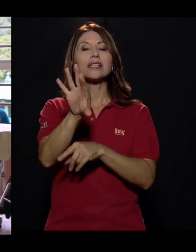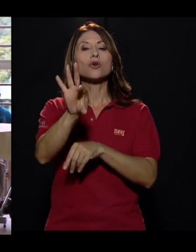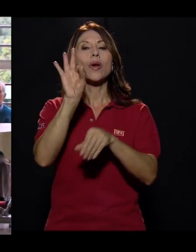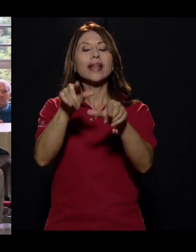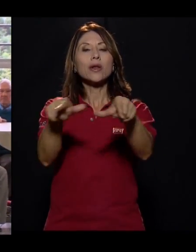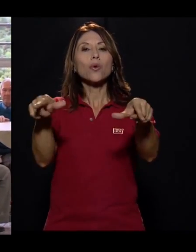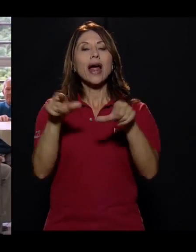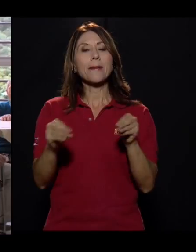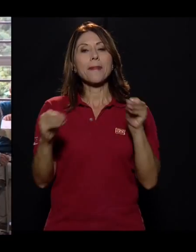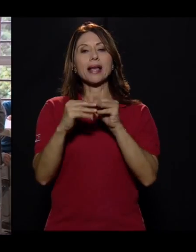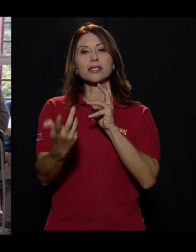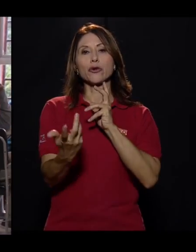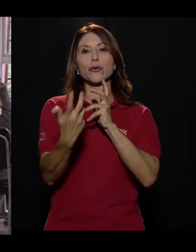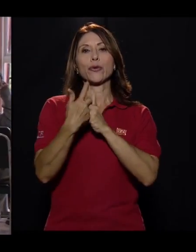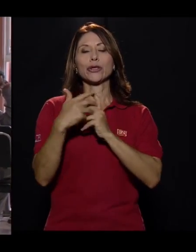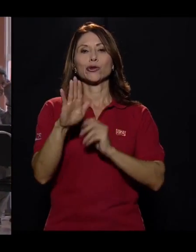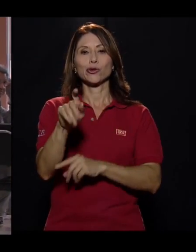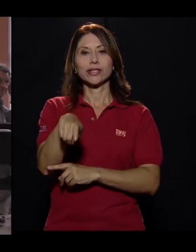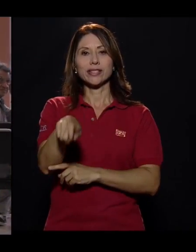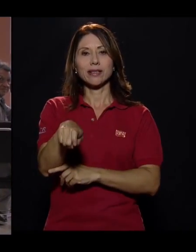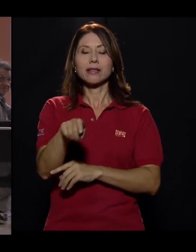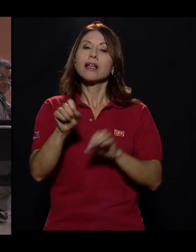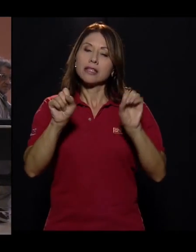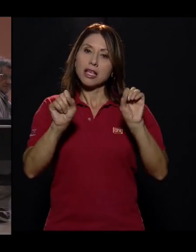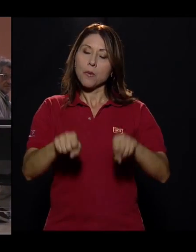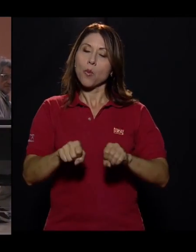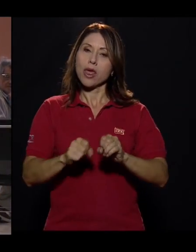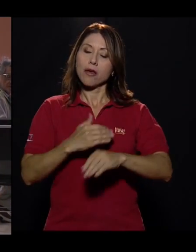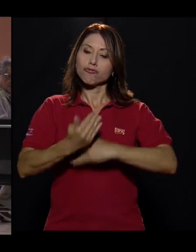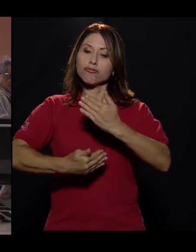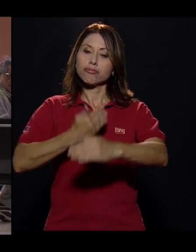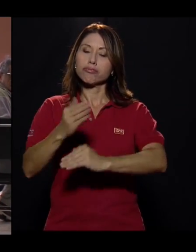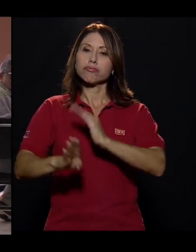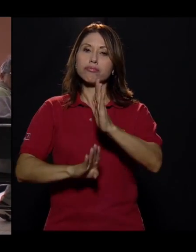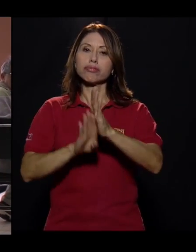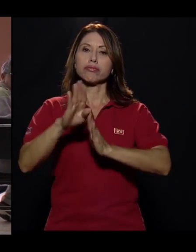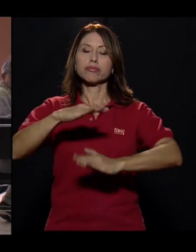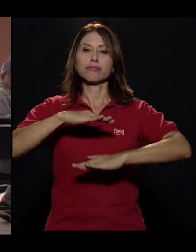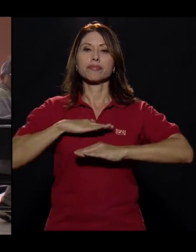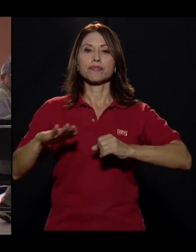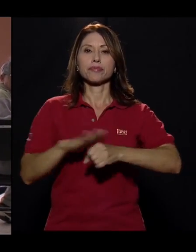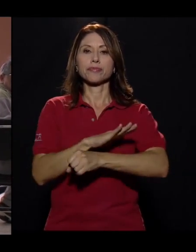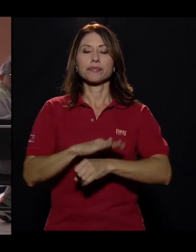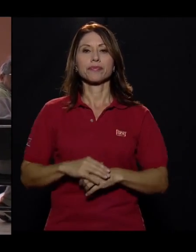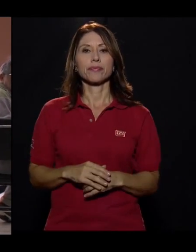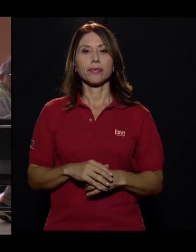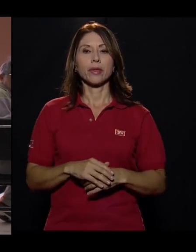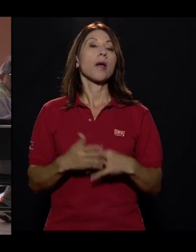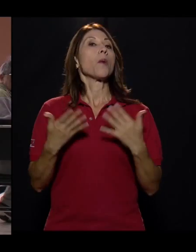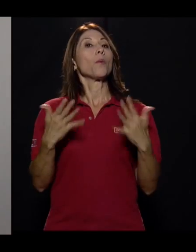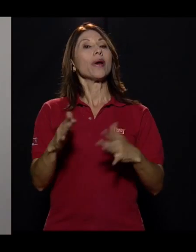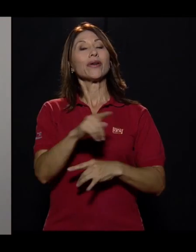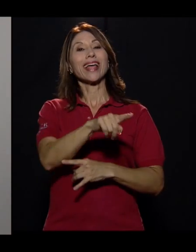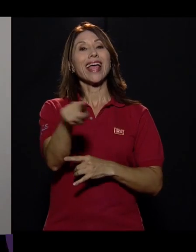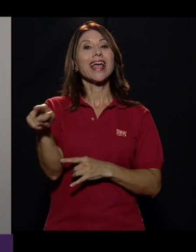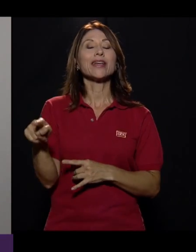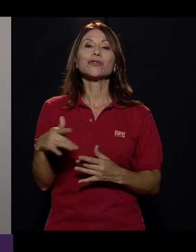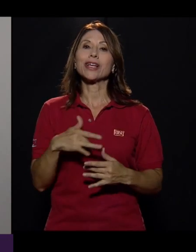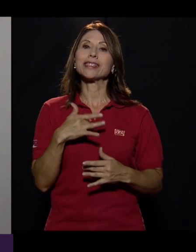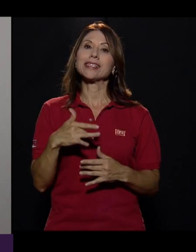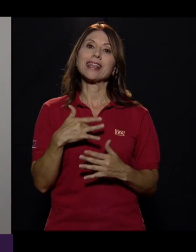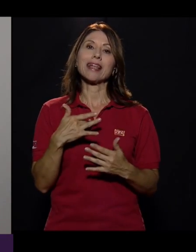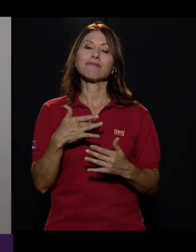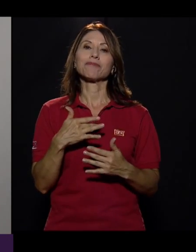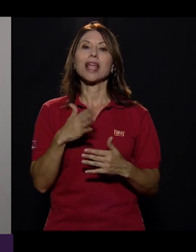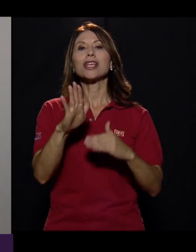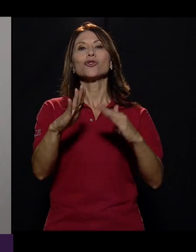importante escoger el centro que más se adapte a sus necesidades y en el que pueda desarrollarse de manera más plena. Lo mejor es que estén en su